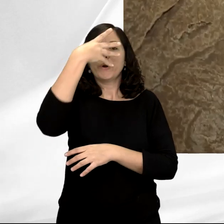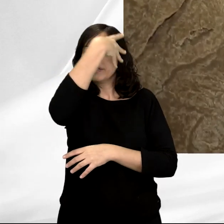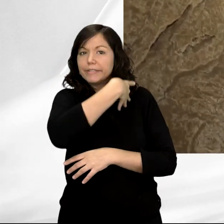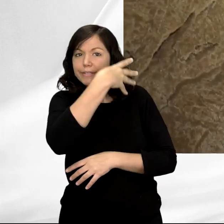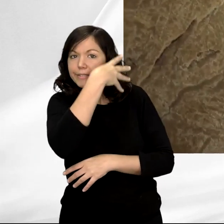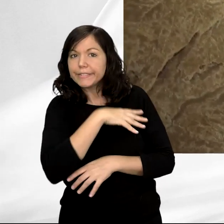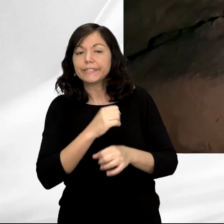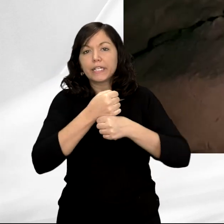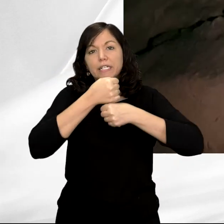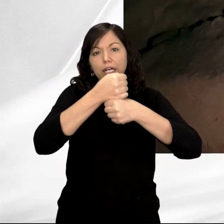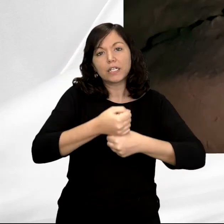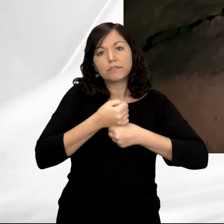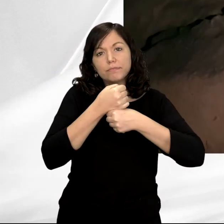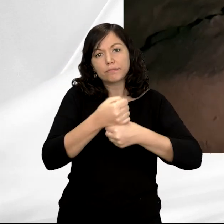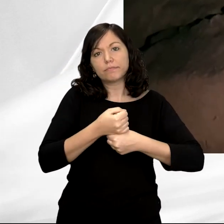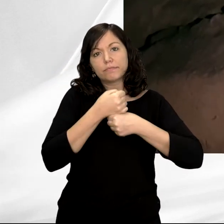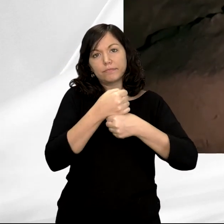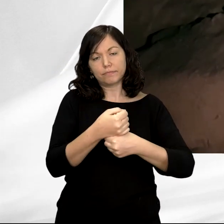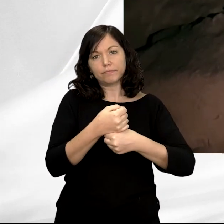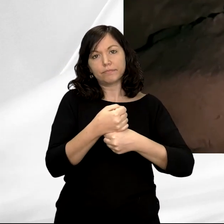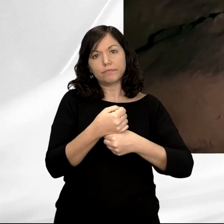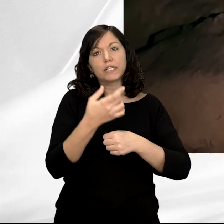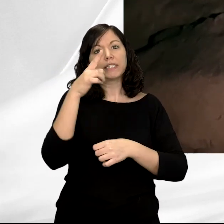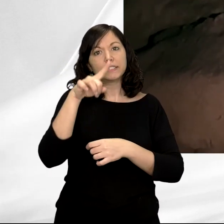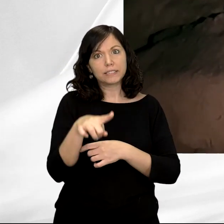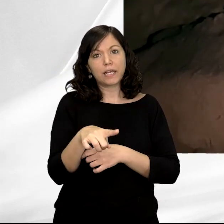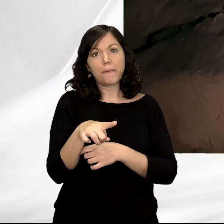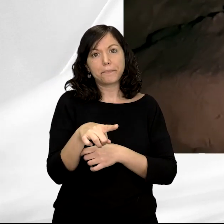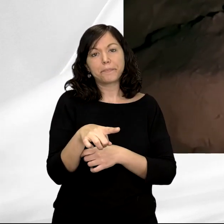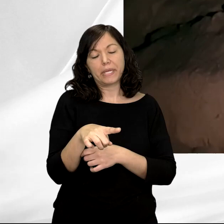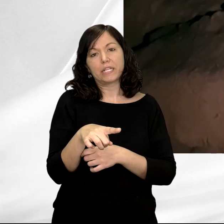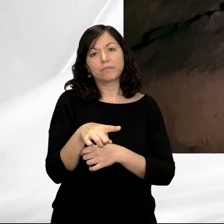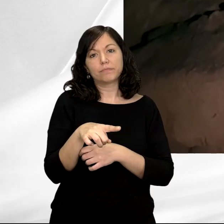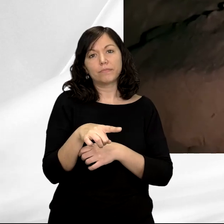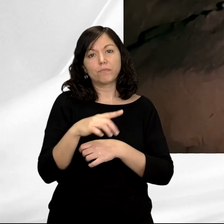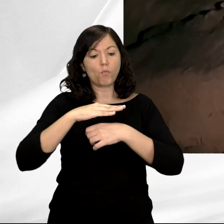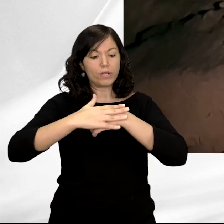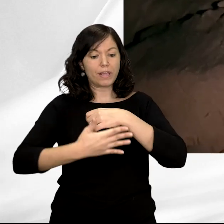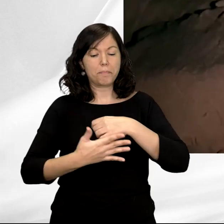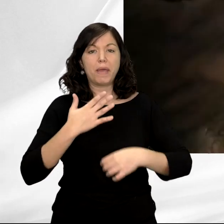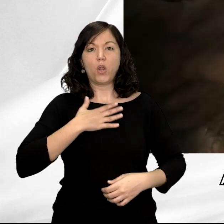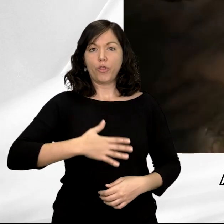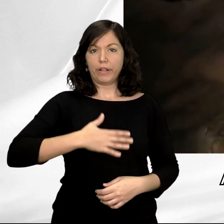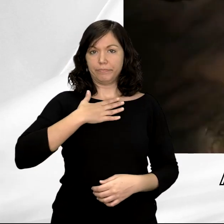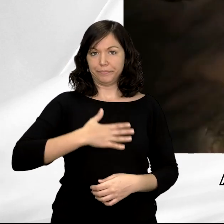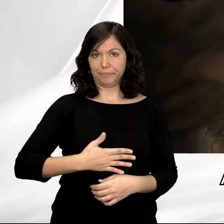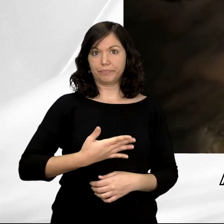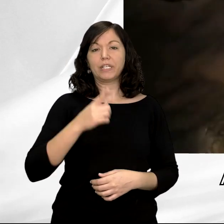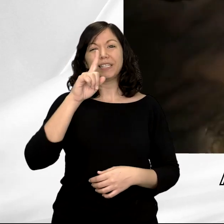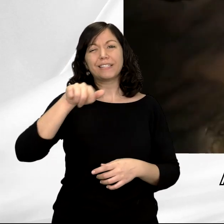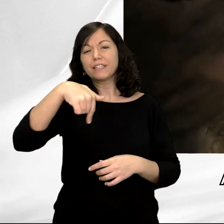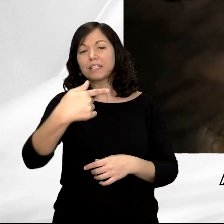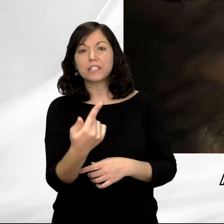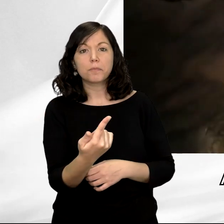caballos, la representación del esotismo, del pelaje en el vientre, aunque luego es un poco más